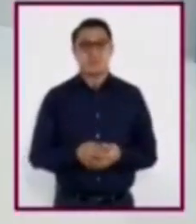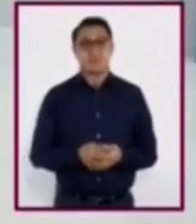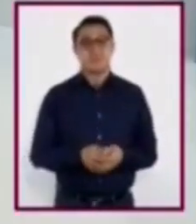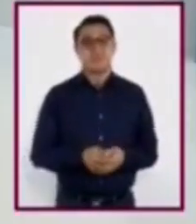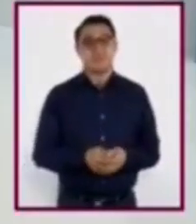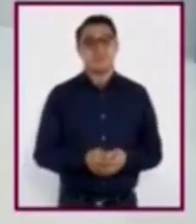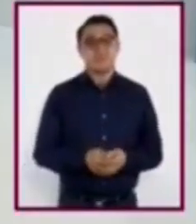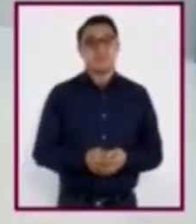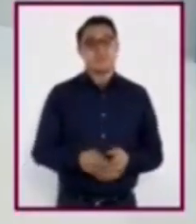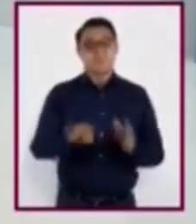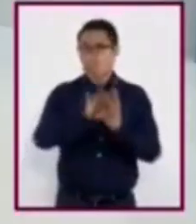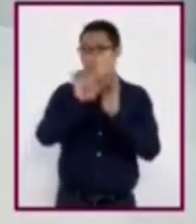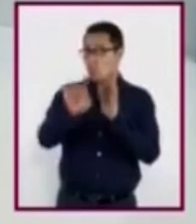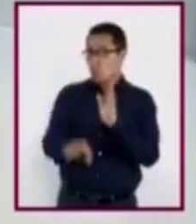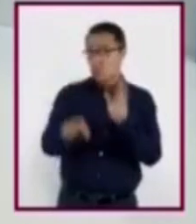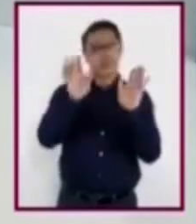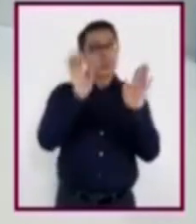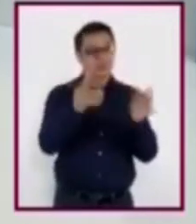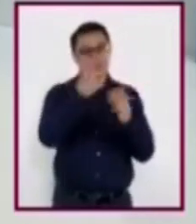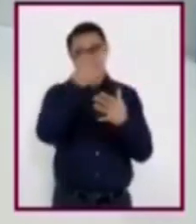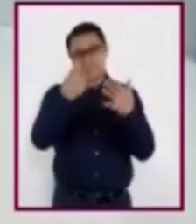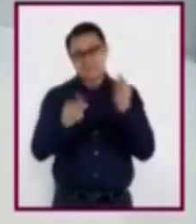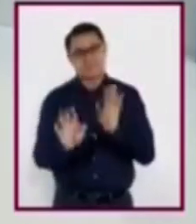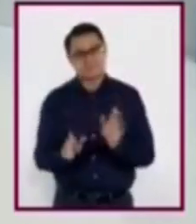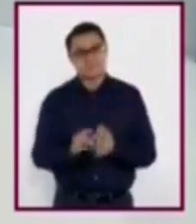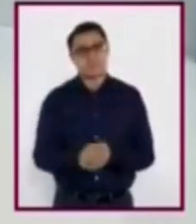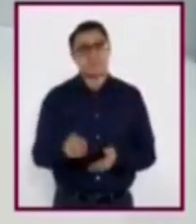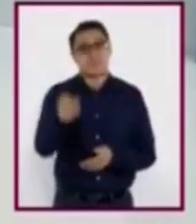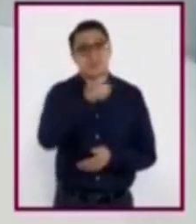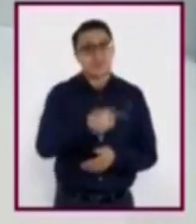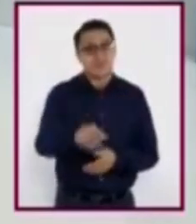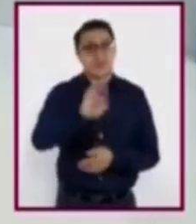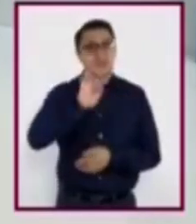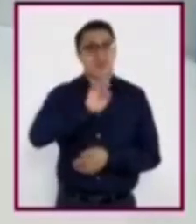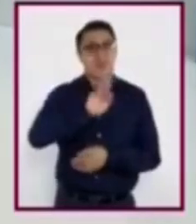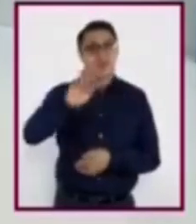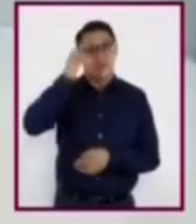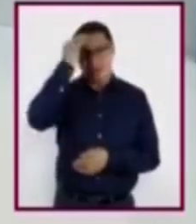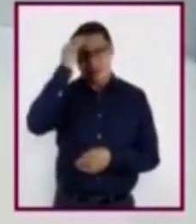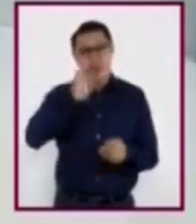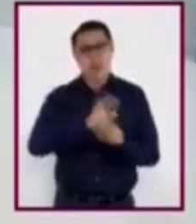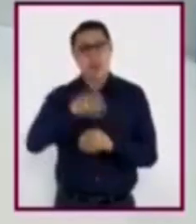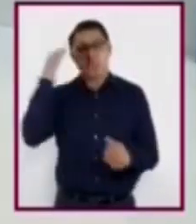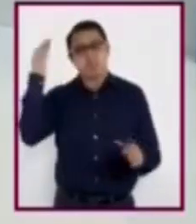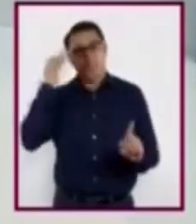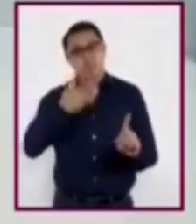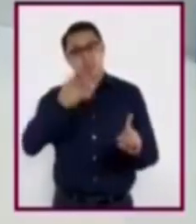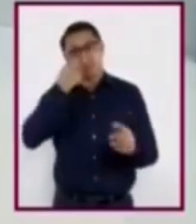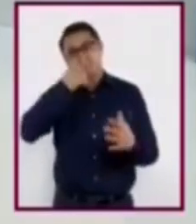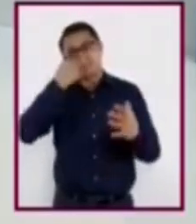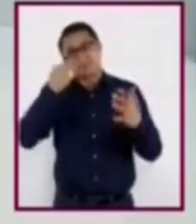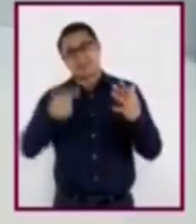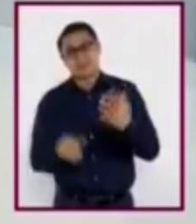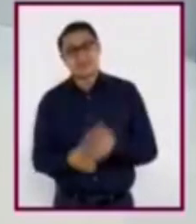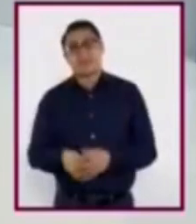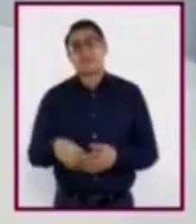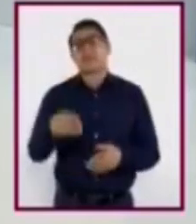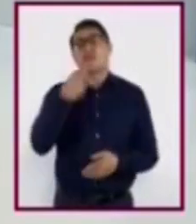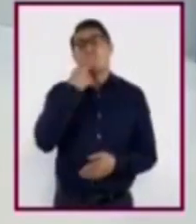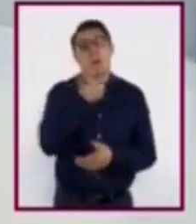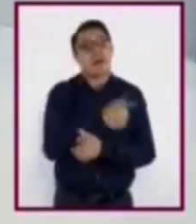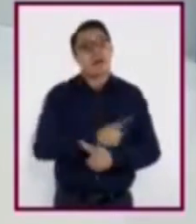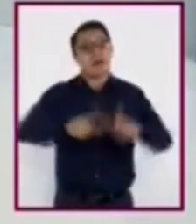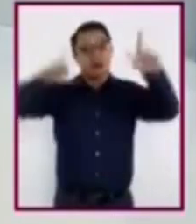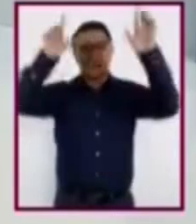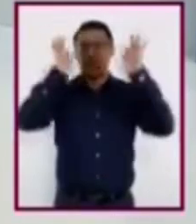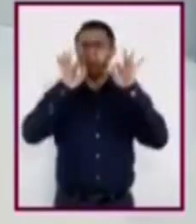Los ejemplos que hemos visto les han dado elementos para reconocer los desafíos del ejercicio de la libertad. Con